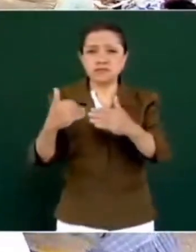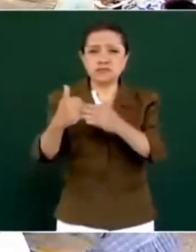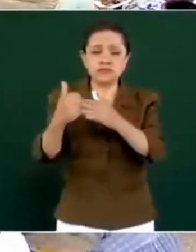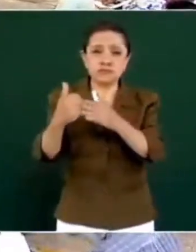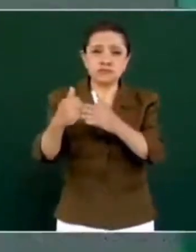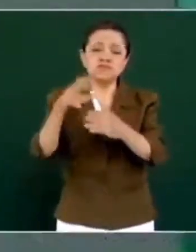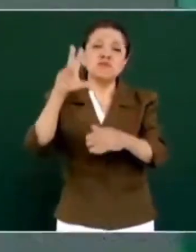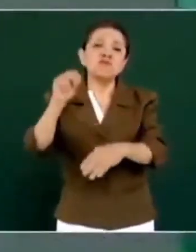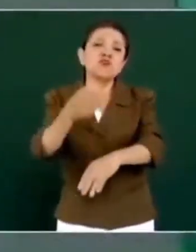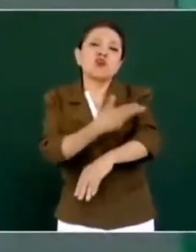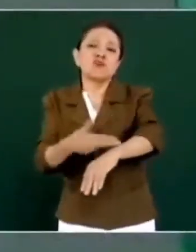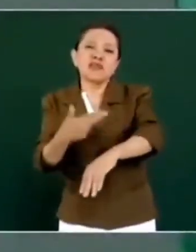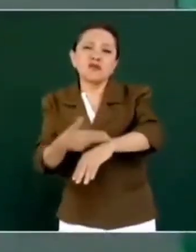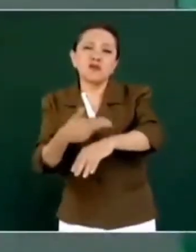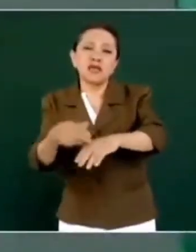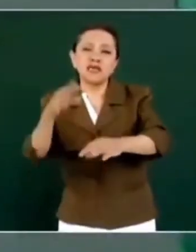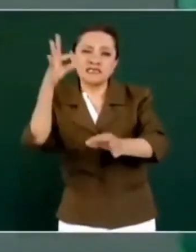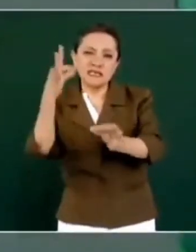posiciones